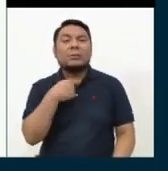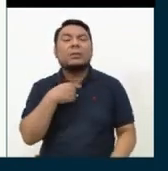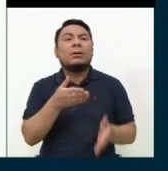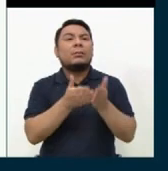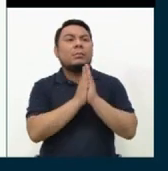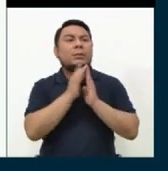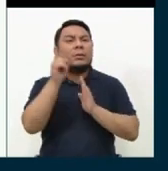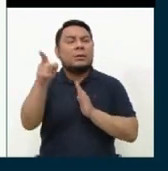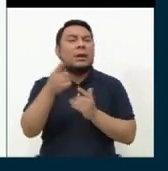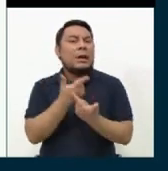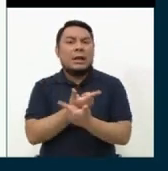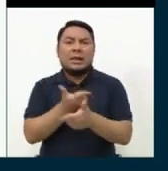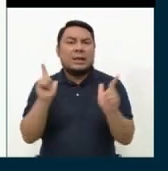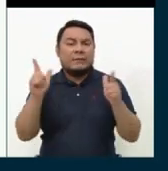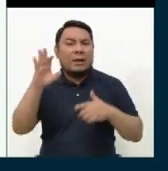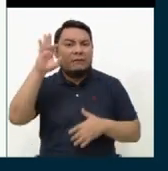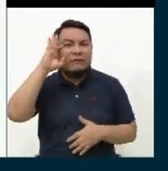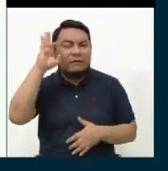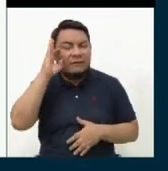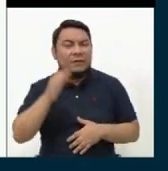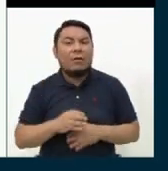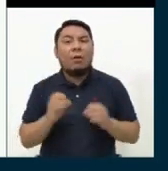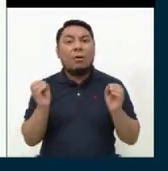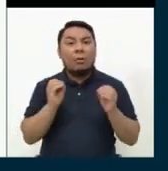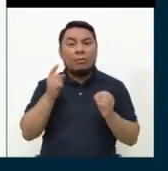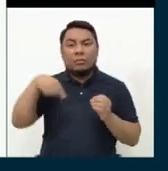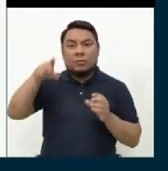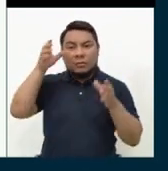o a nivel del poder legislativo